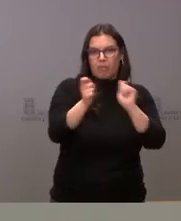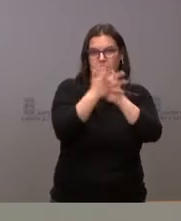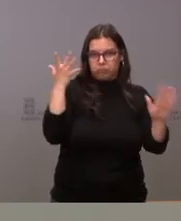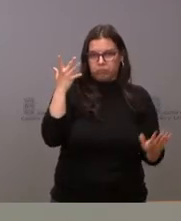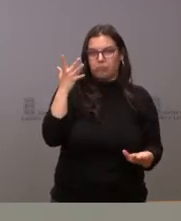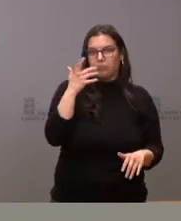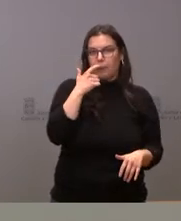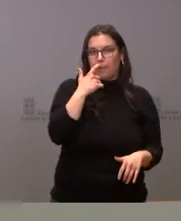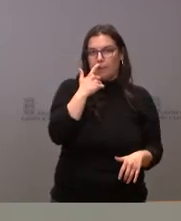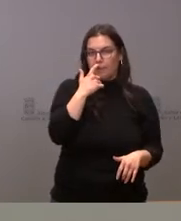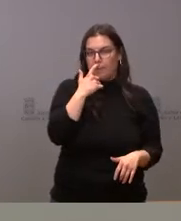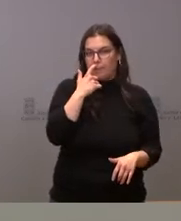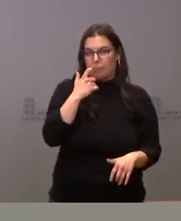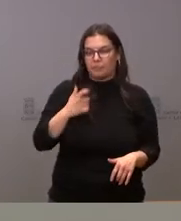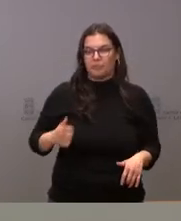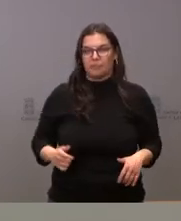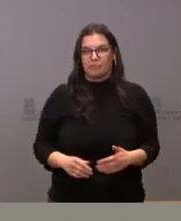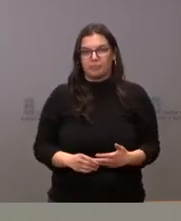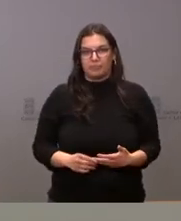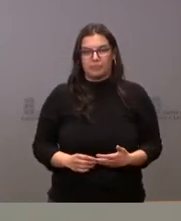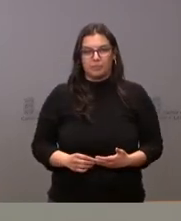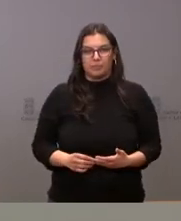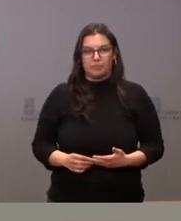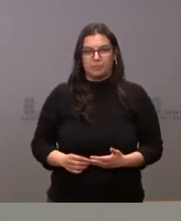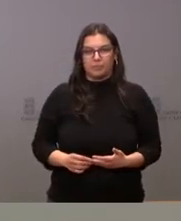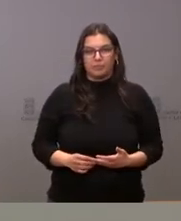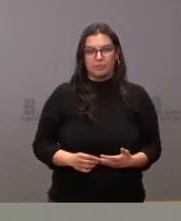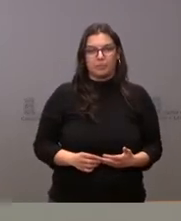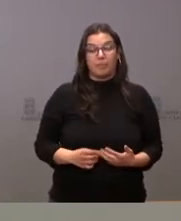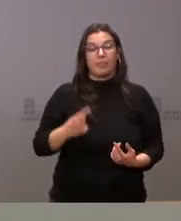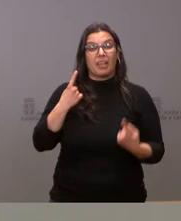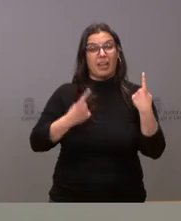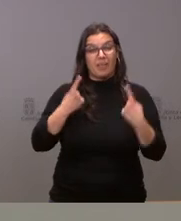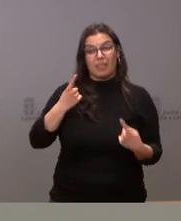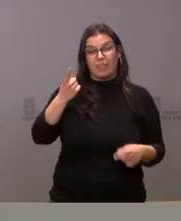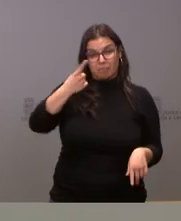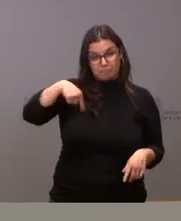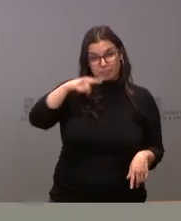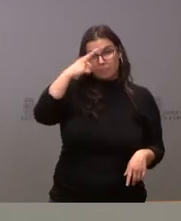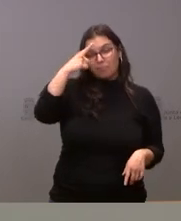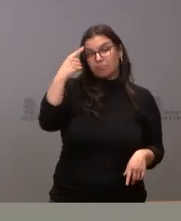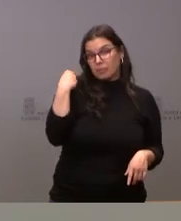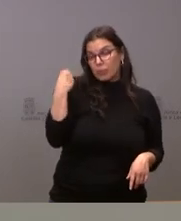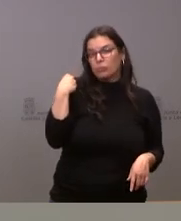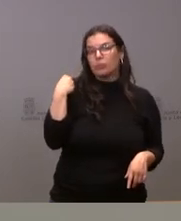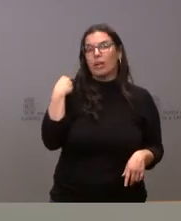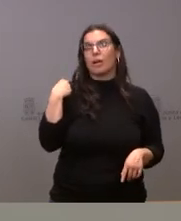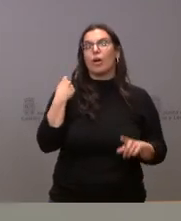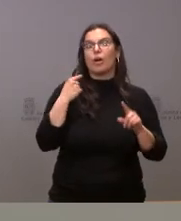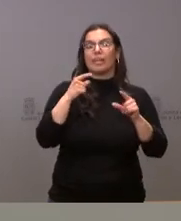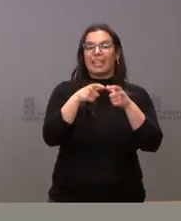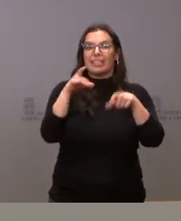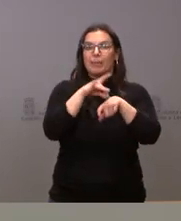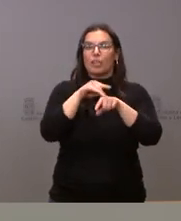tarjetas sanitarias a un muy buen ritmo a las personas que vienen como refugiados. En alguna ocasión ustedes han preguntado de qué provincias eran estas